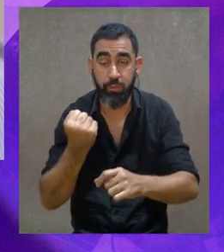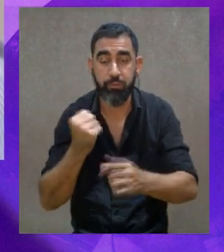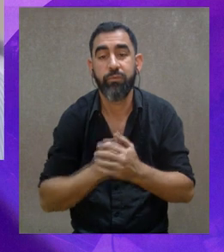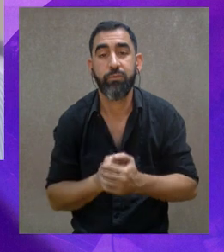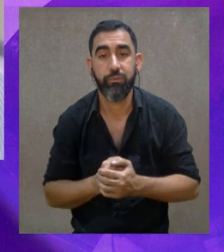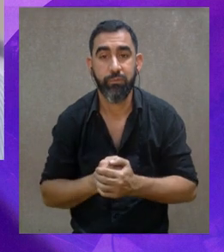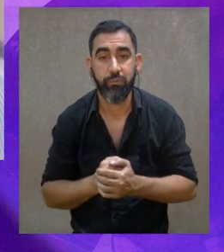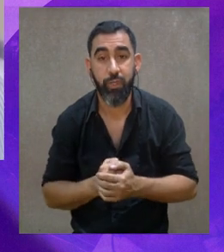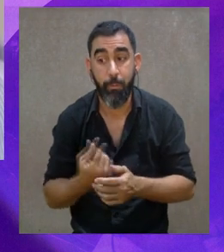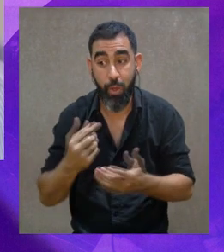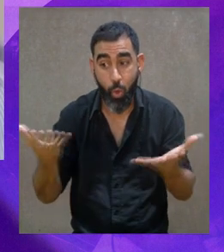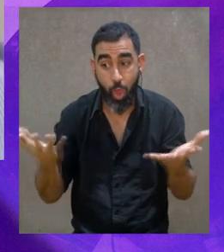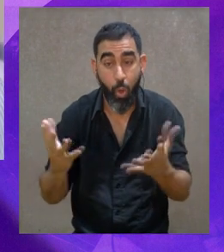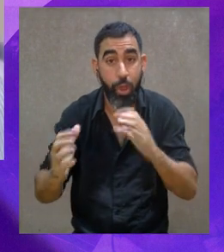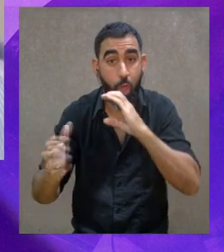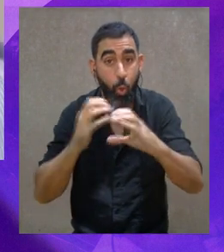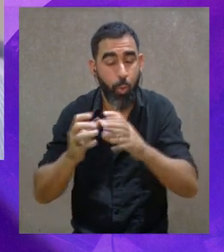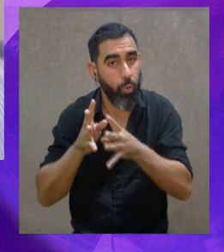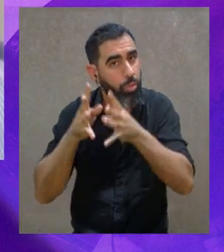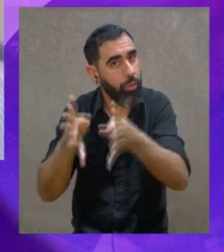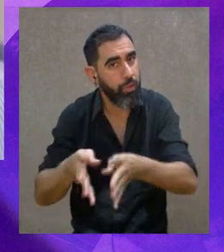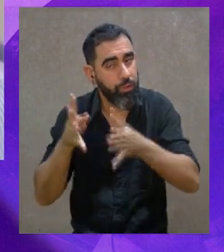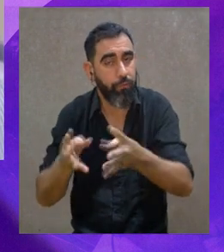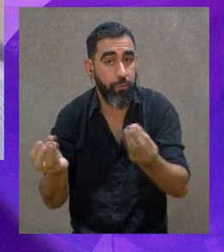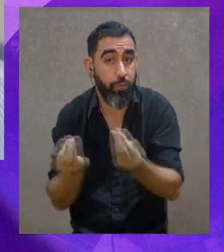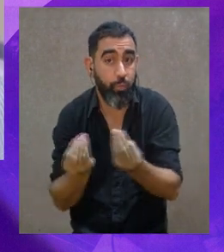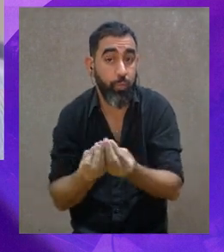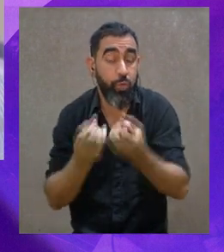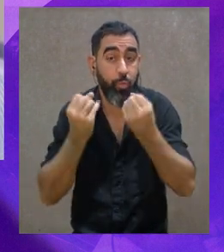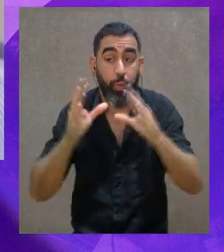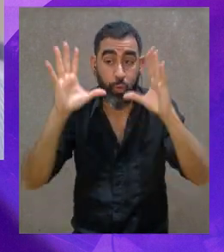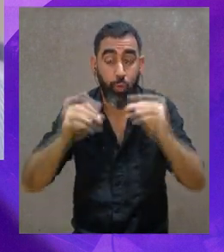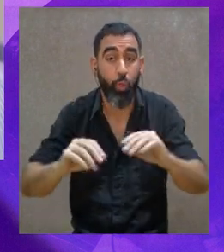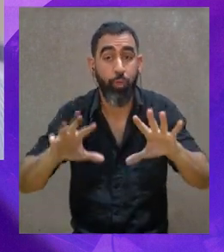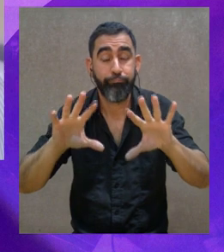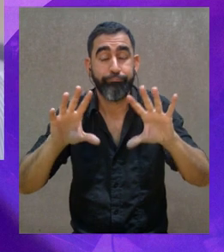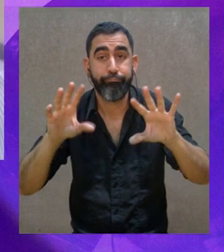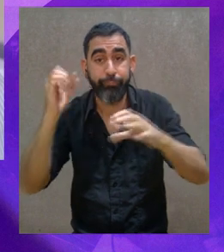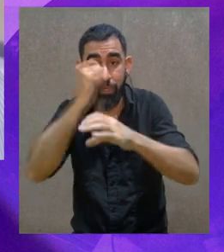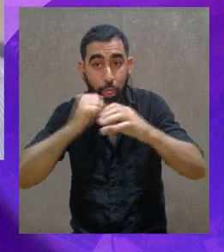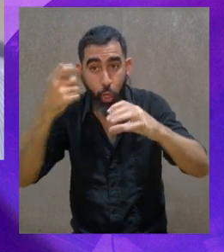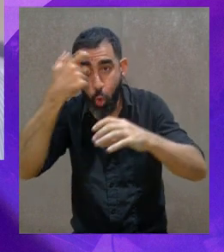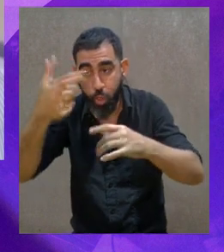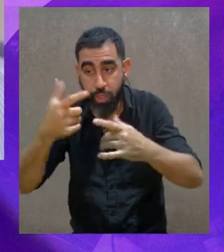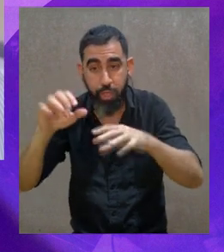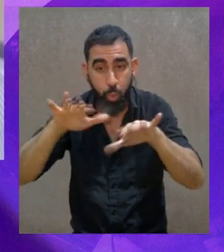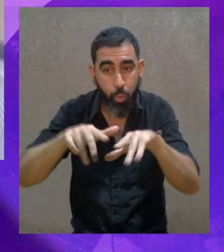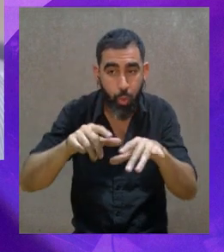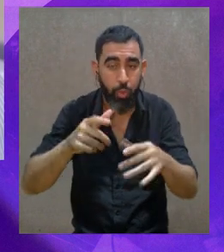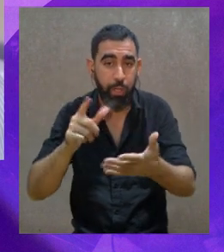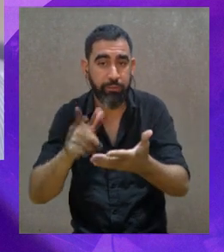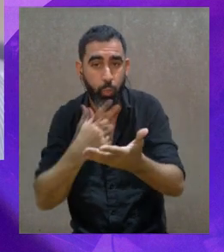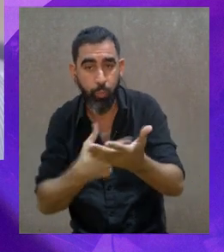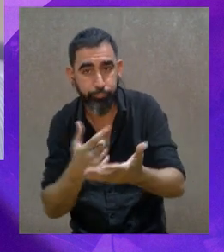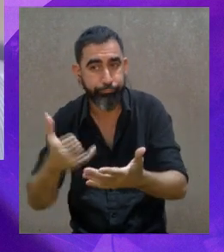conflicto, y llevarlo, pasarlo por un instrumento, y hacer una música, eso tiene algo de milagroso